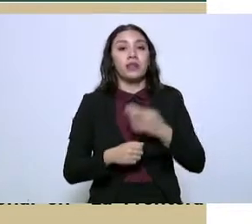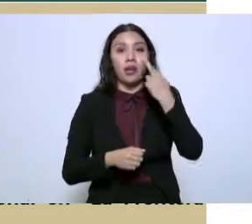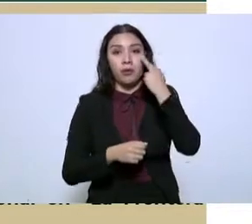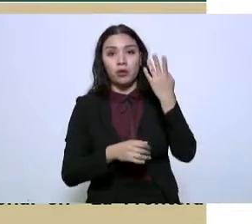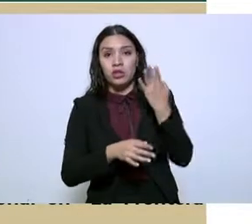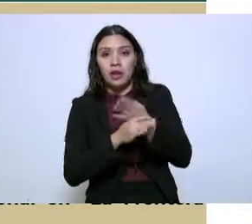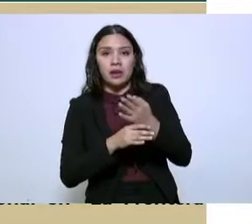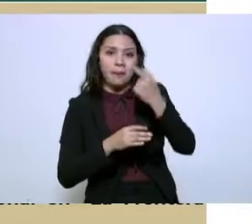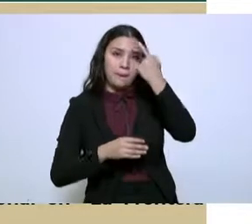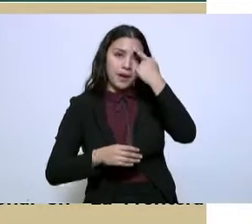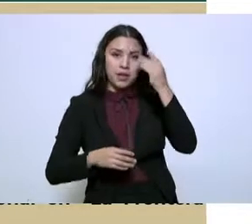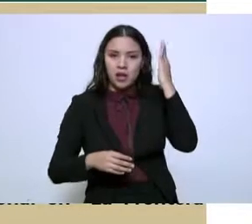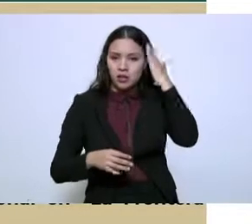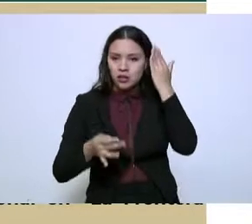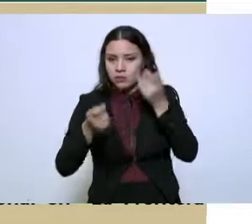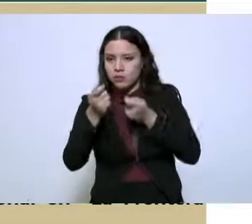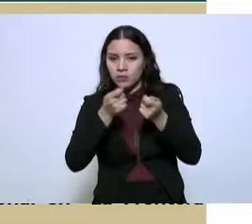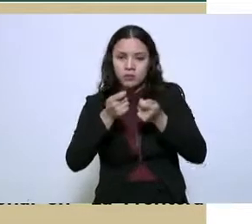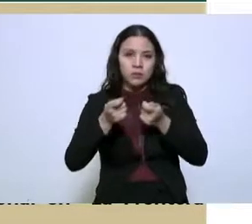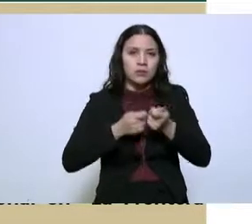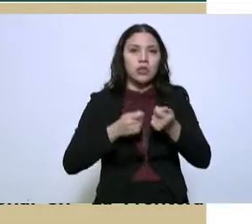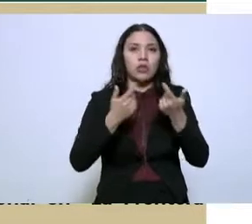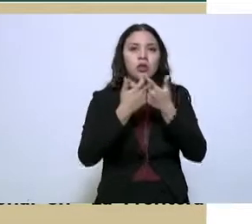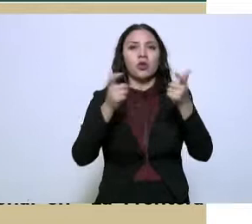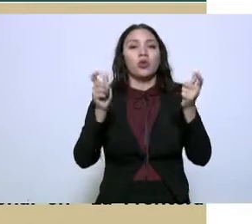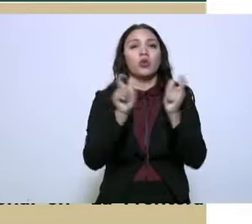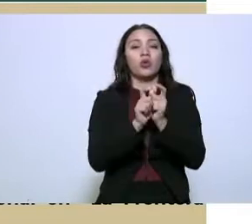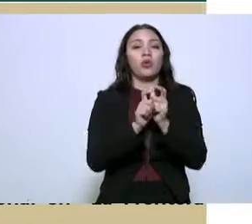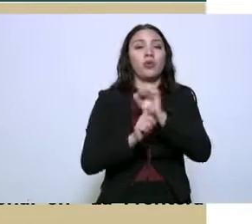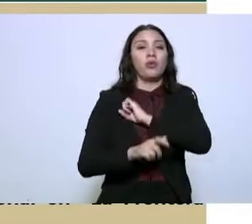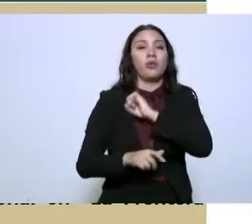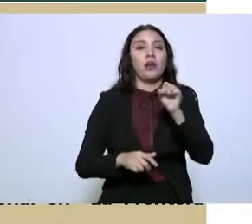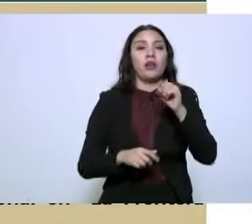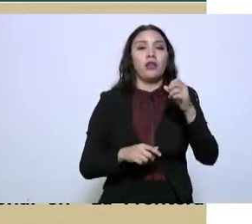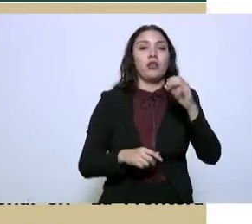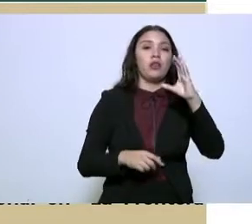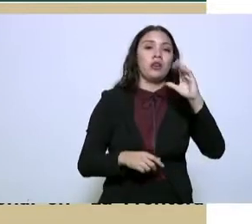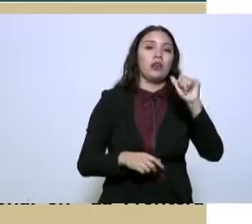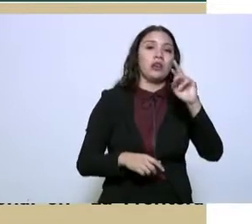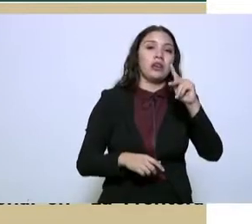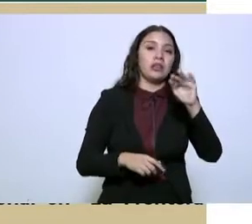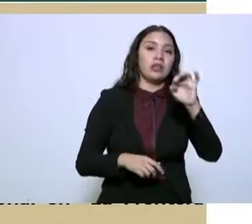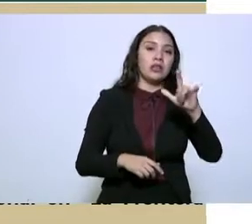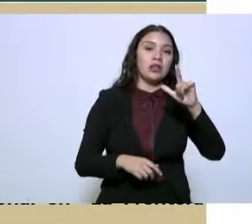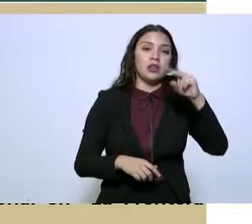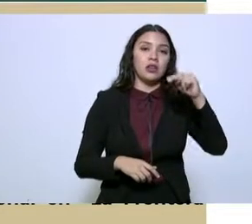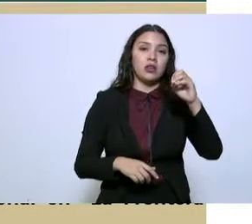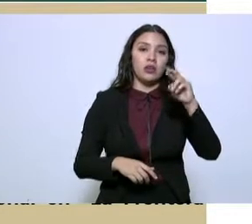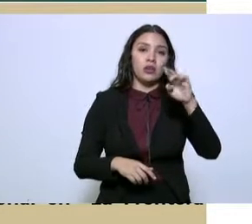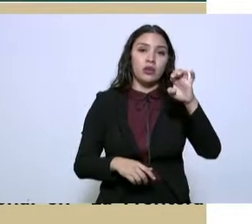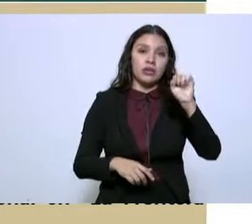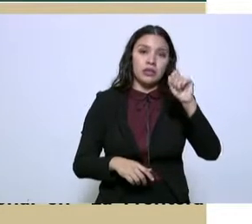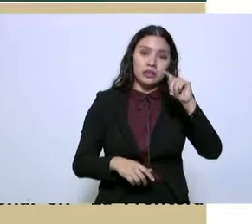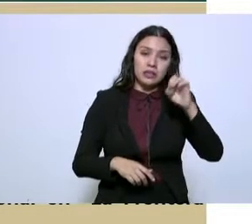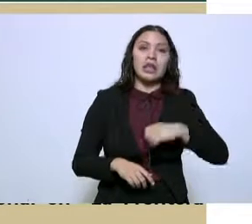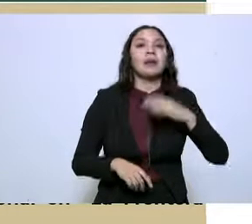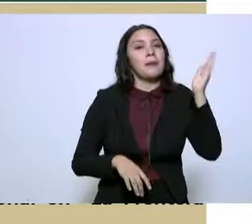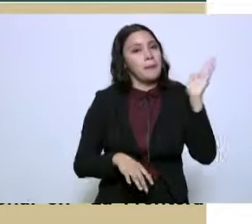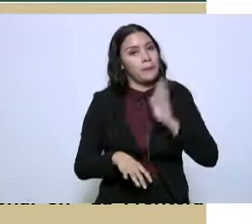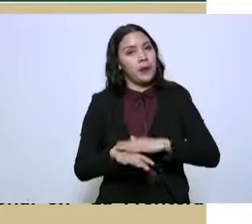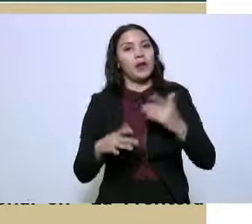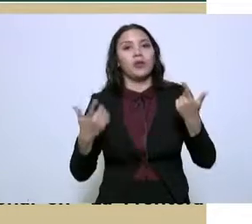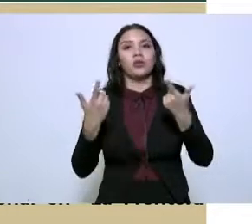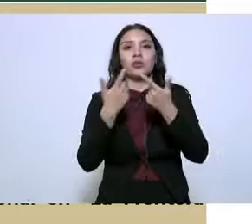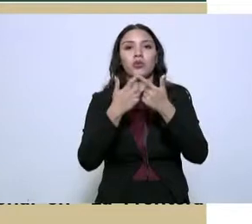operadora del cártel del Noreste y una persona de confianza al delincuente